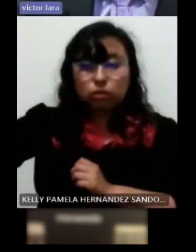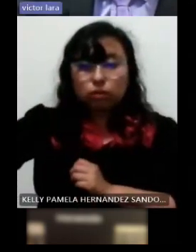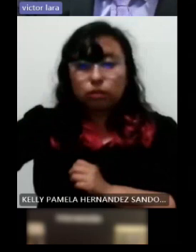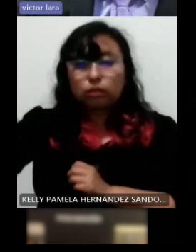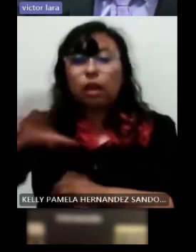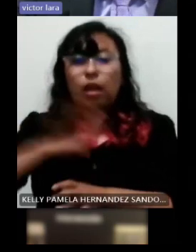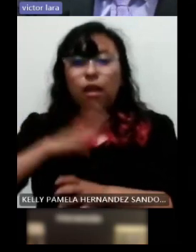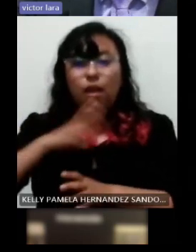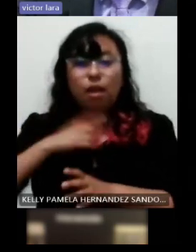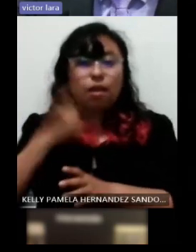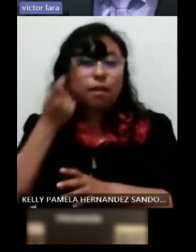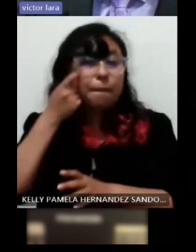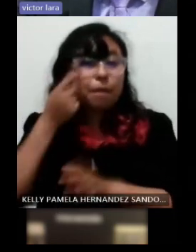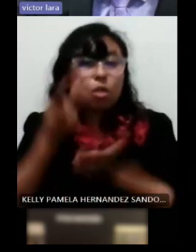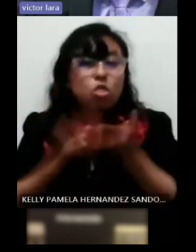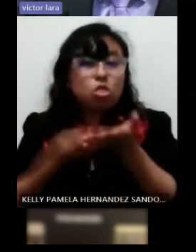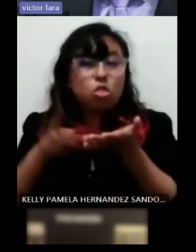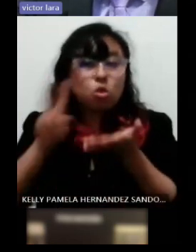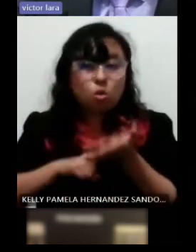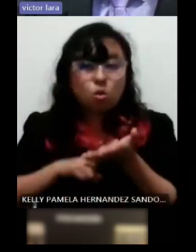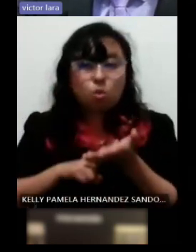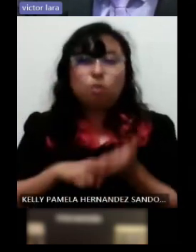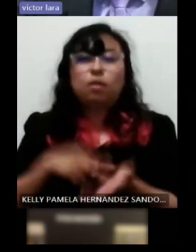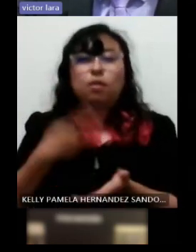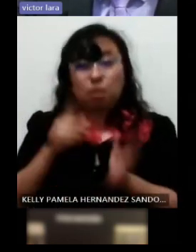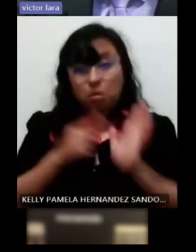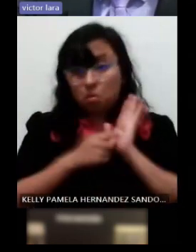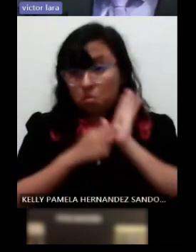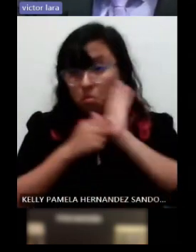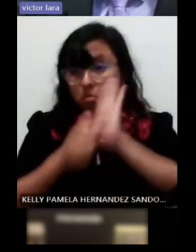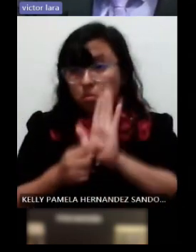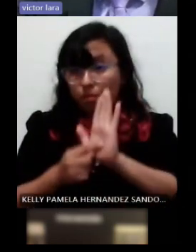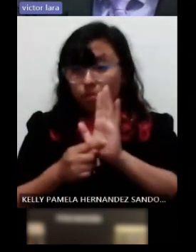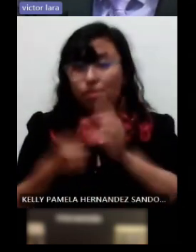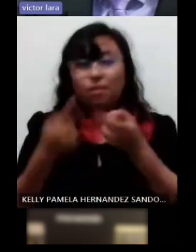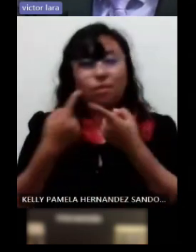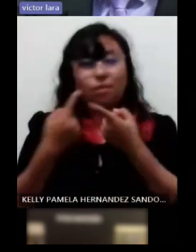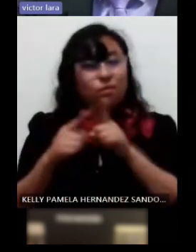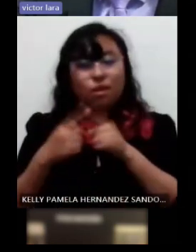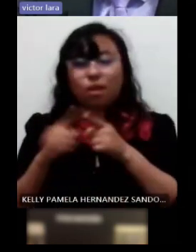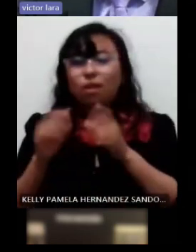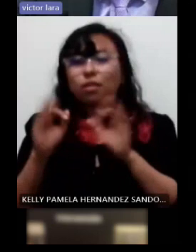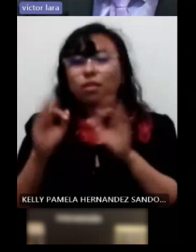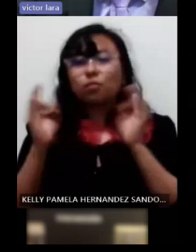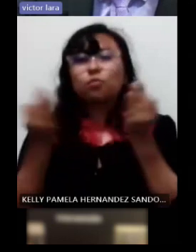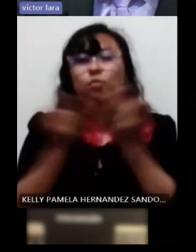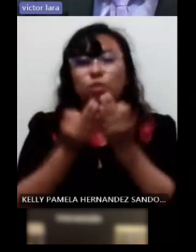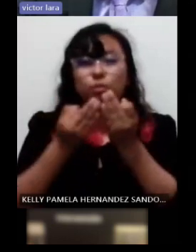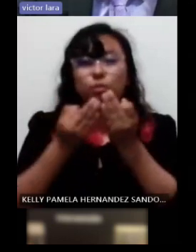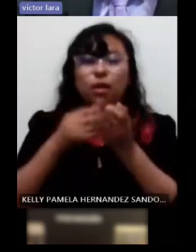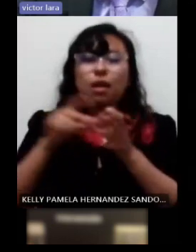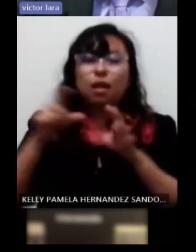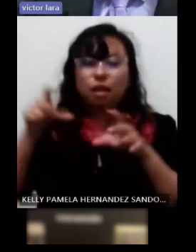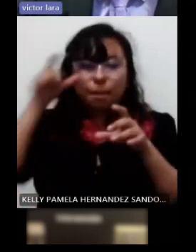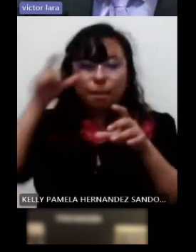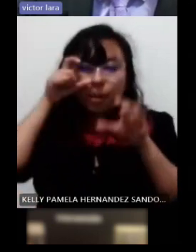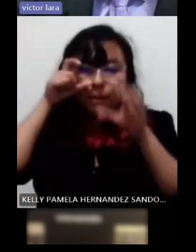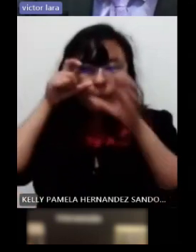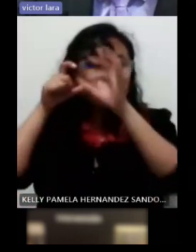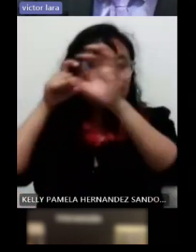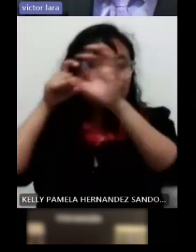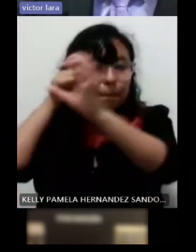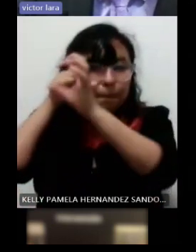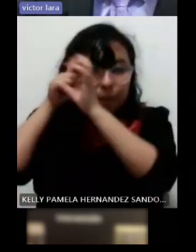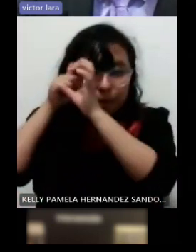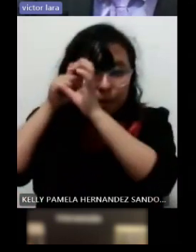entonces demostramos que en el trabajo conjunto de varios sistemas ópticos con una habilitación adecuada el